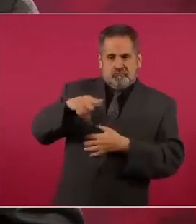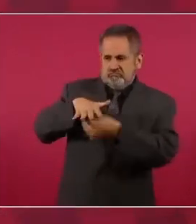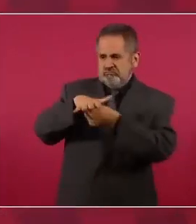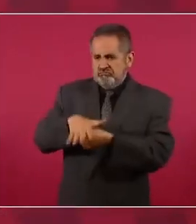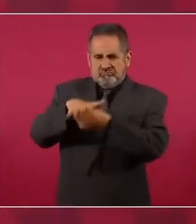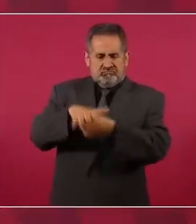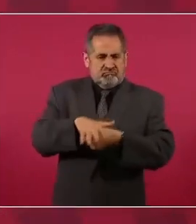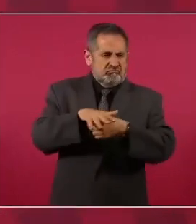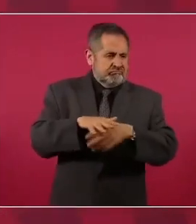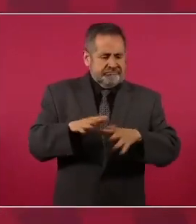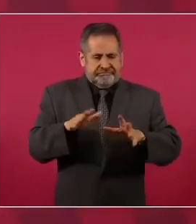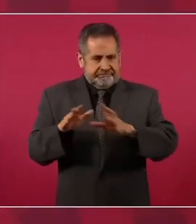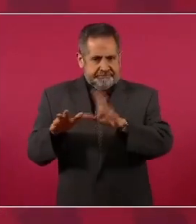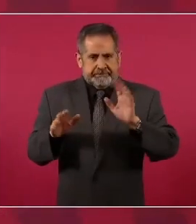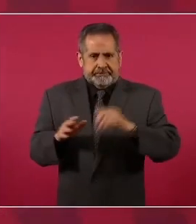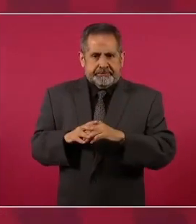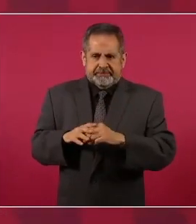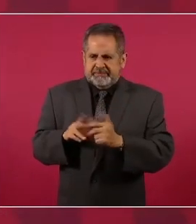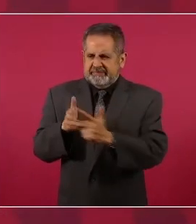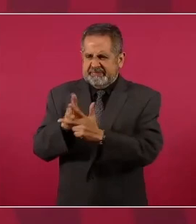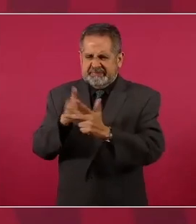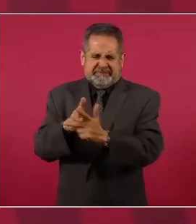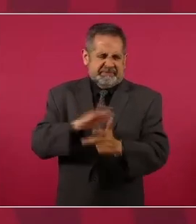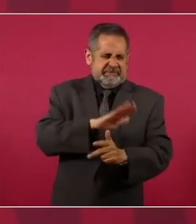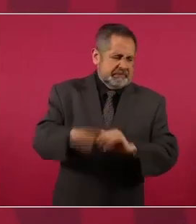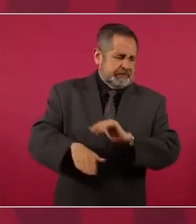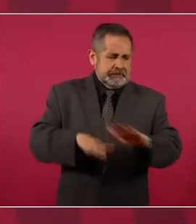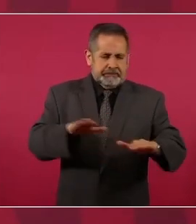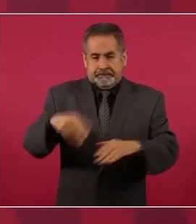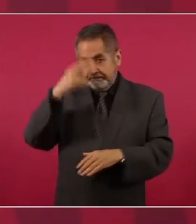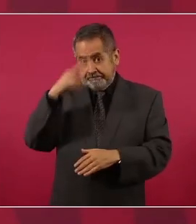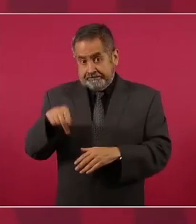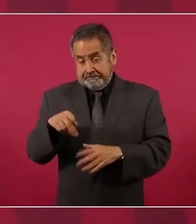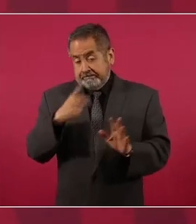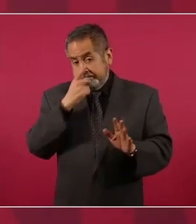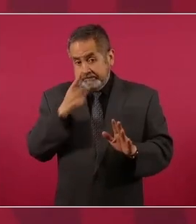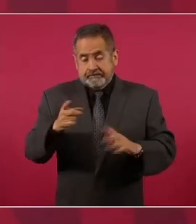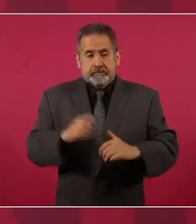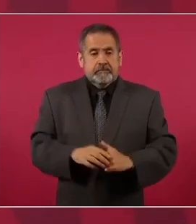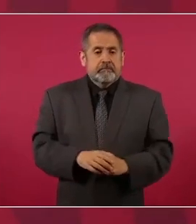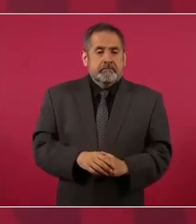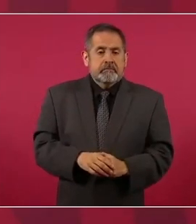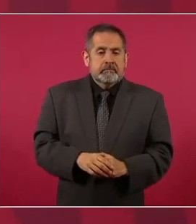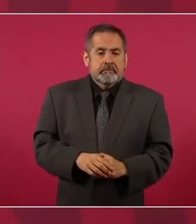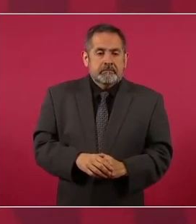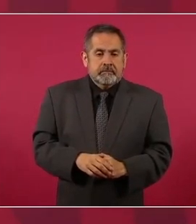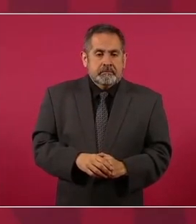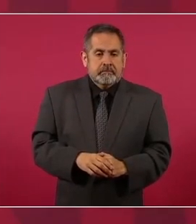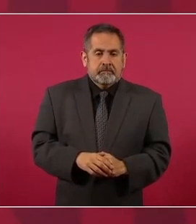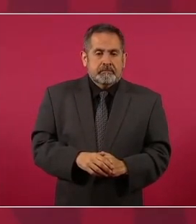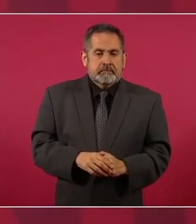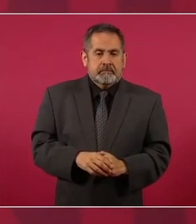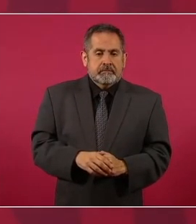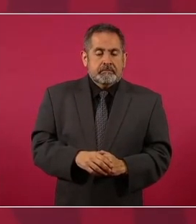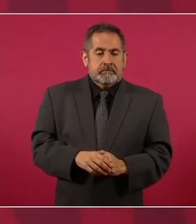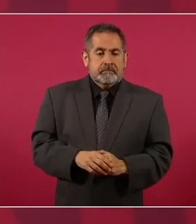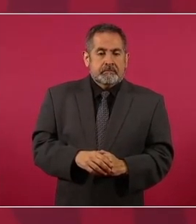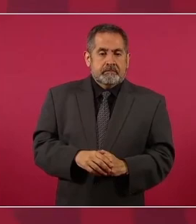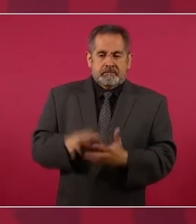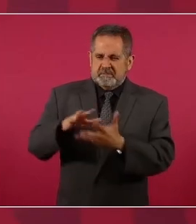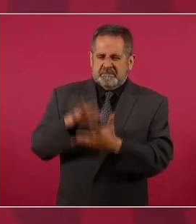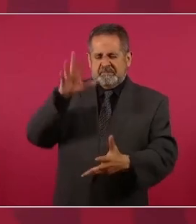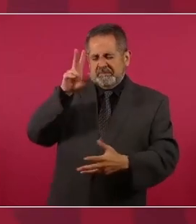los asesinatos en México, las mayores